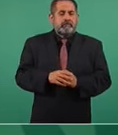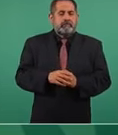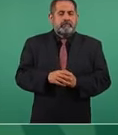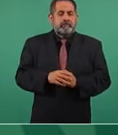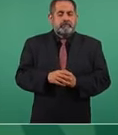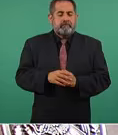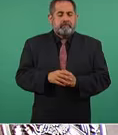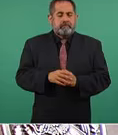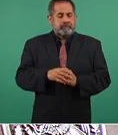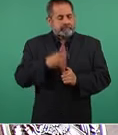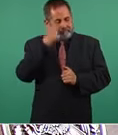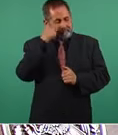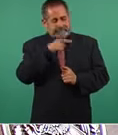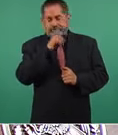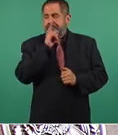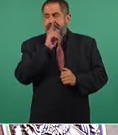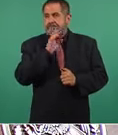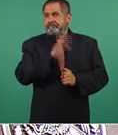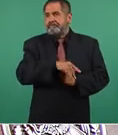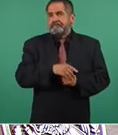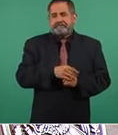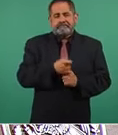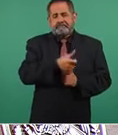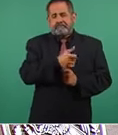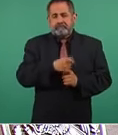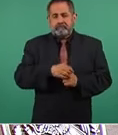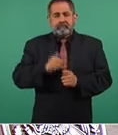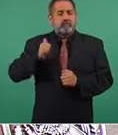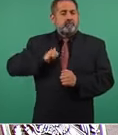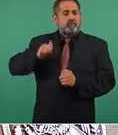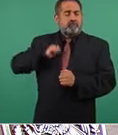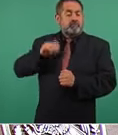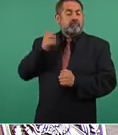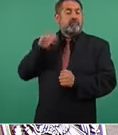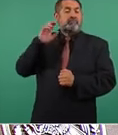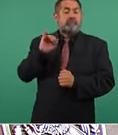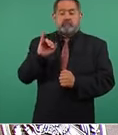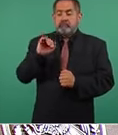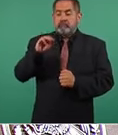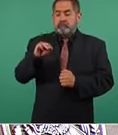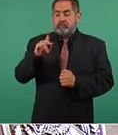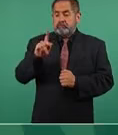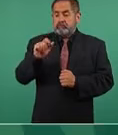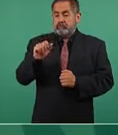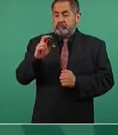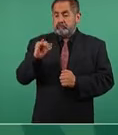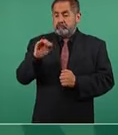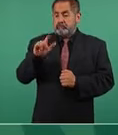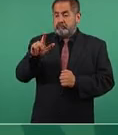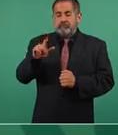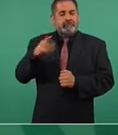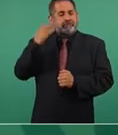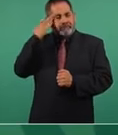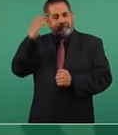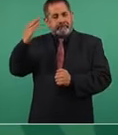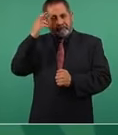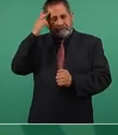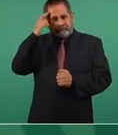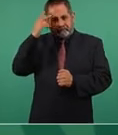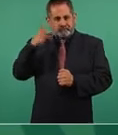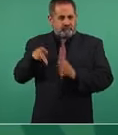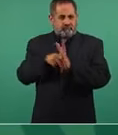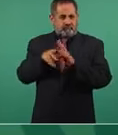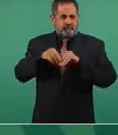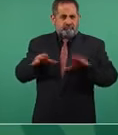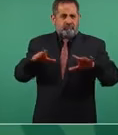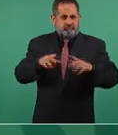para nada lo que era el imparcial en la época de Porfirio Díaz, el periódico